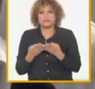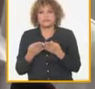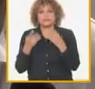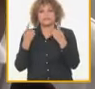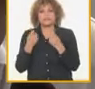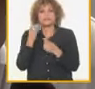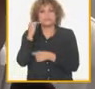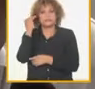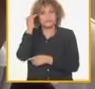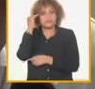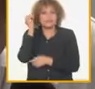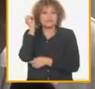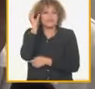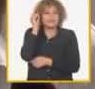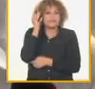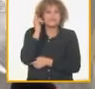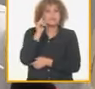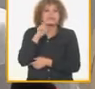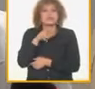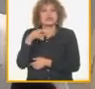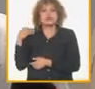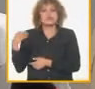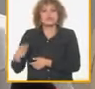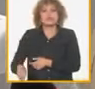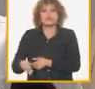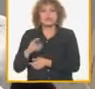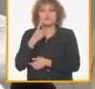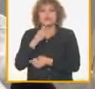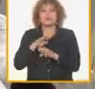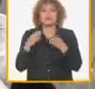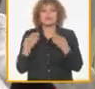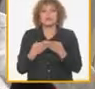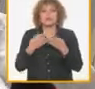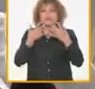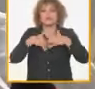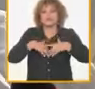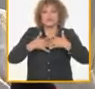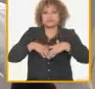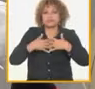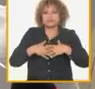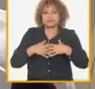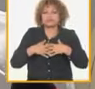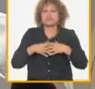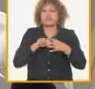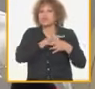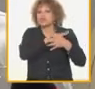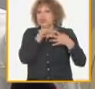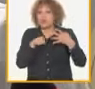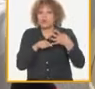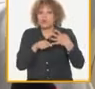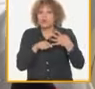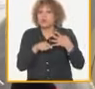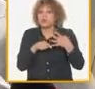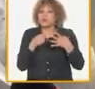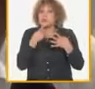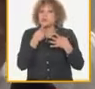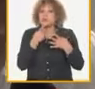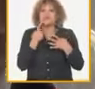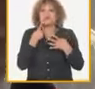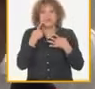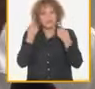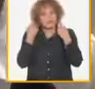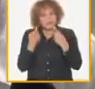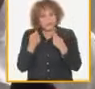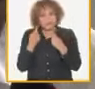capacidad y la iniciativa para buscar el aprovechamiento de las capacidades productivas y son factores que no tienen nada que ver con los objetivos que están